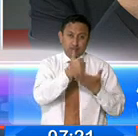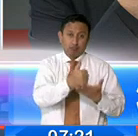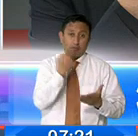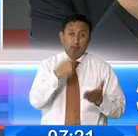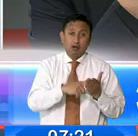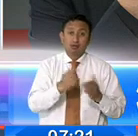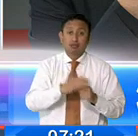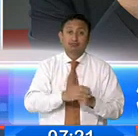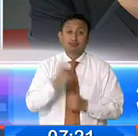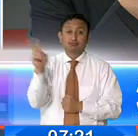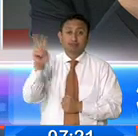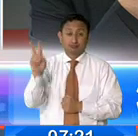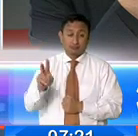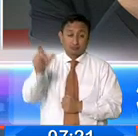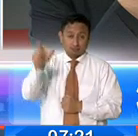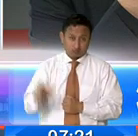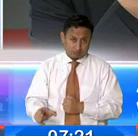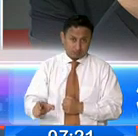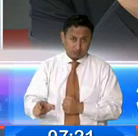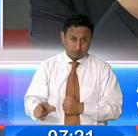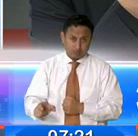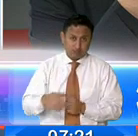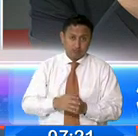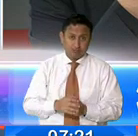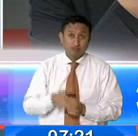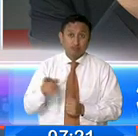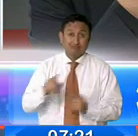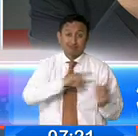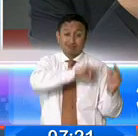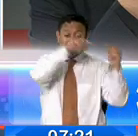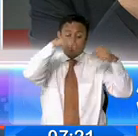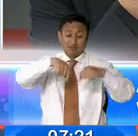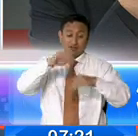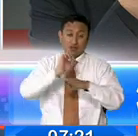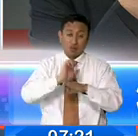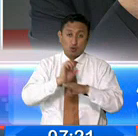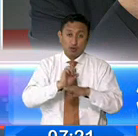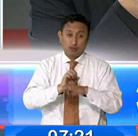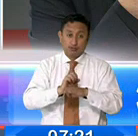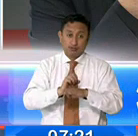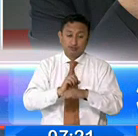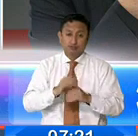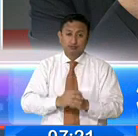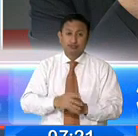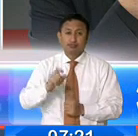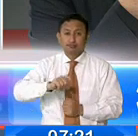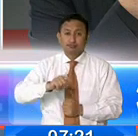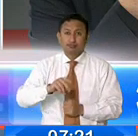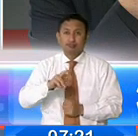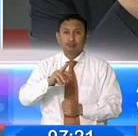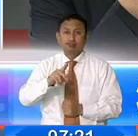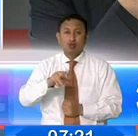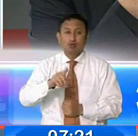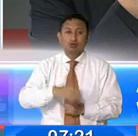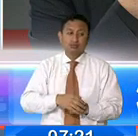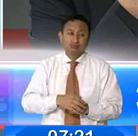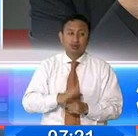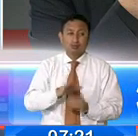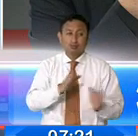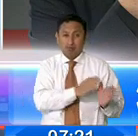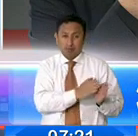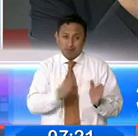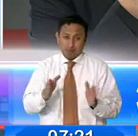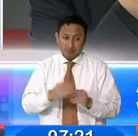nuestros hermanos venezolanos cuya venida acá al Ecuador y que ha sido también en algunos casos de tránsito se ha visto